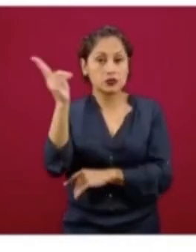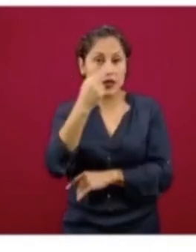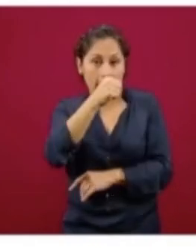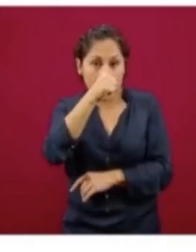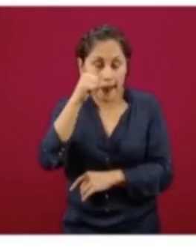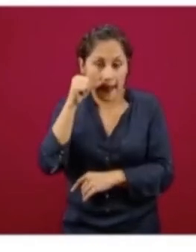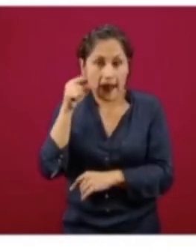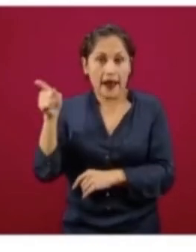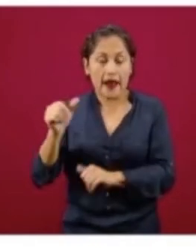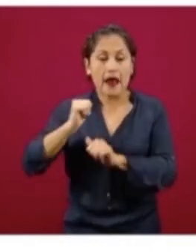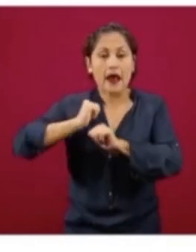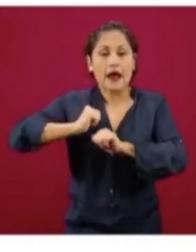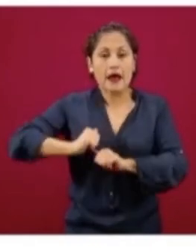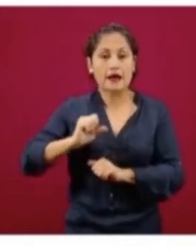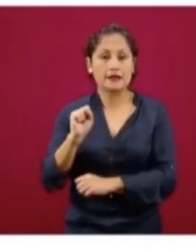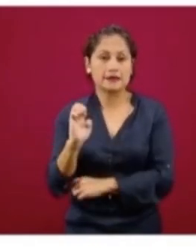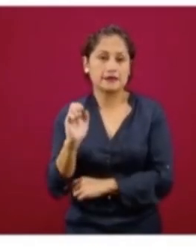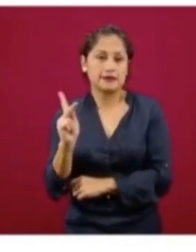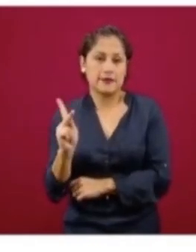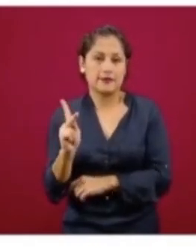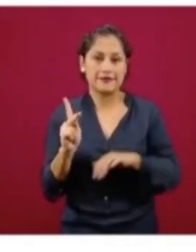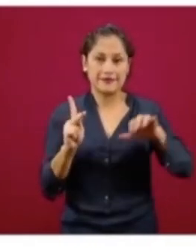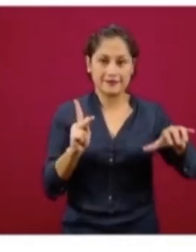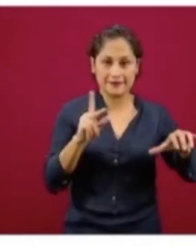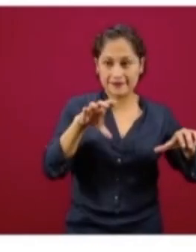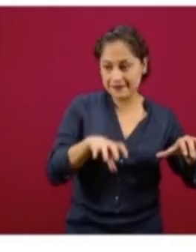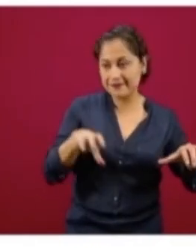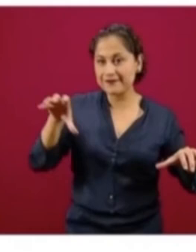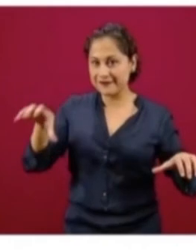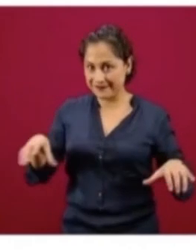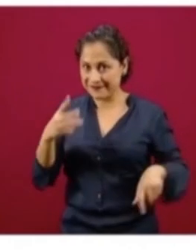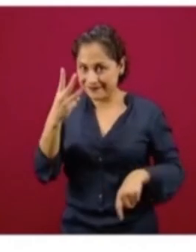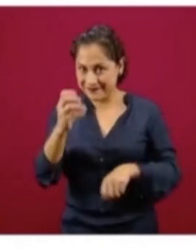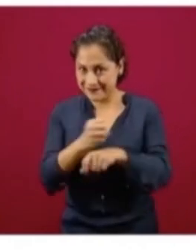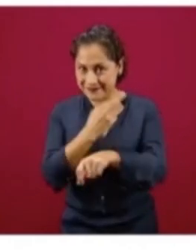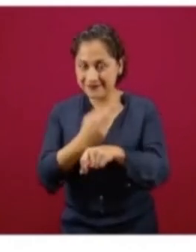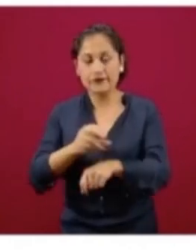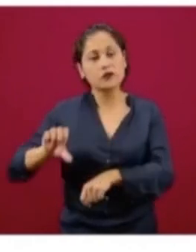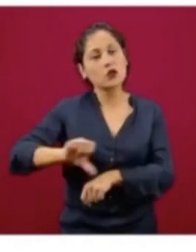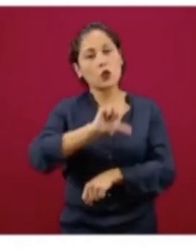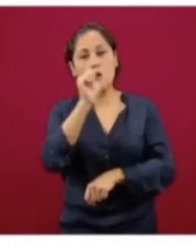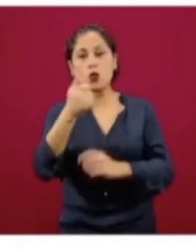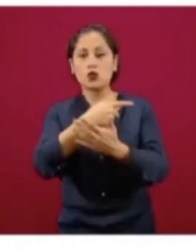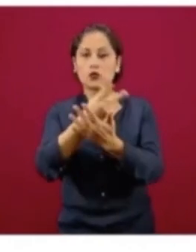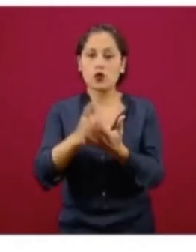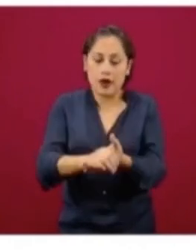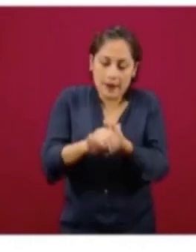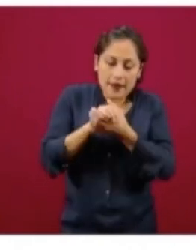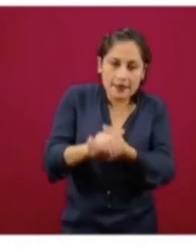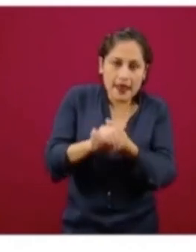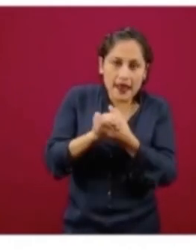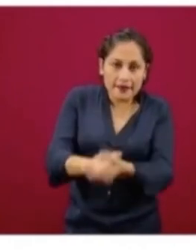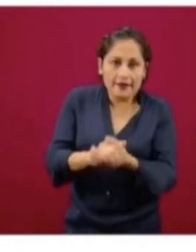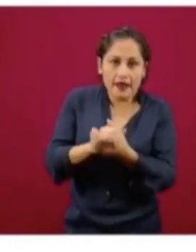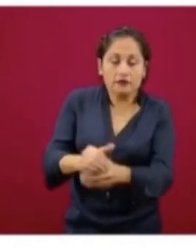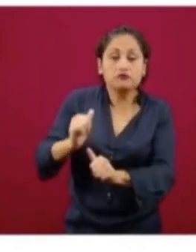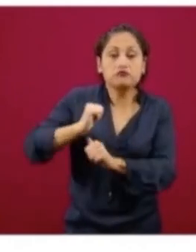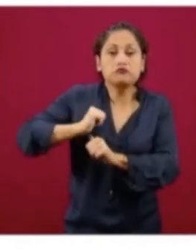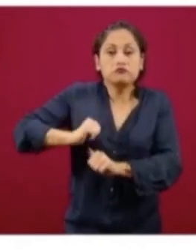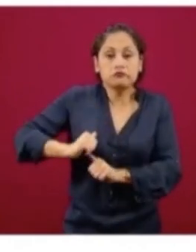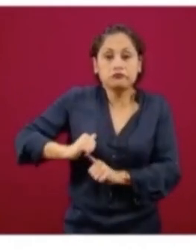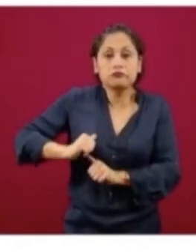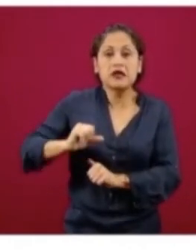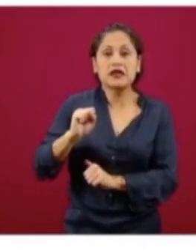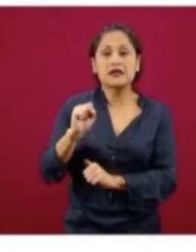Secretaría de Educación Pública, tres dependencias. En el caso de Betandas para el Bienestar, está a cargo de la Secretaría de